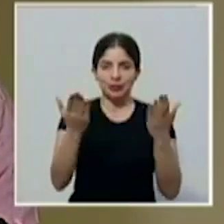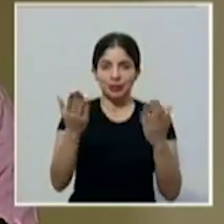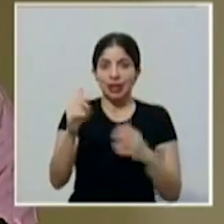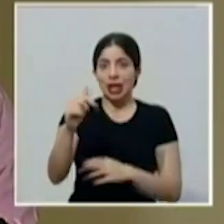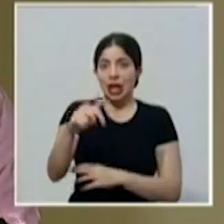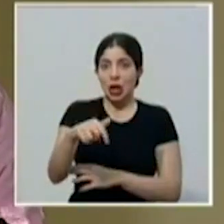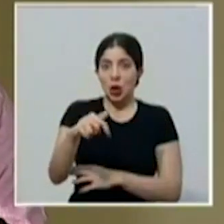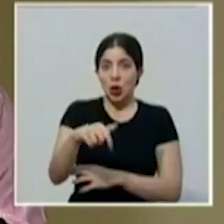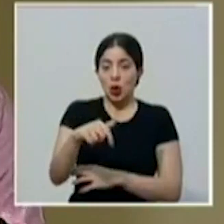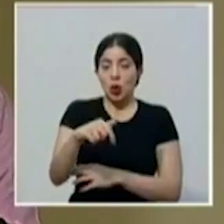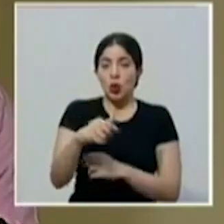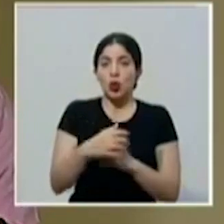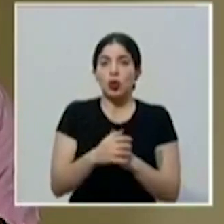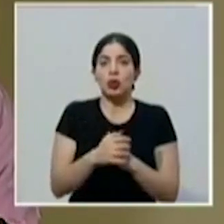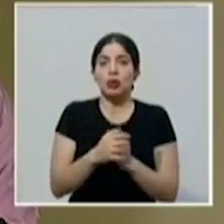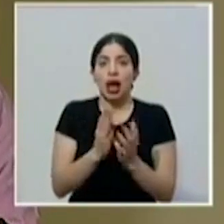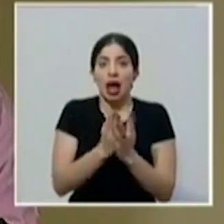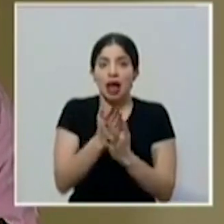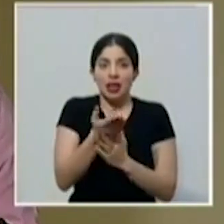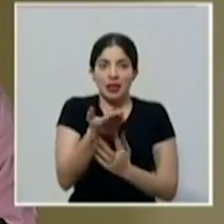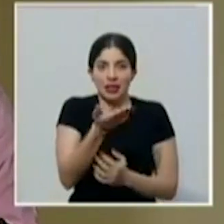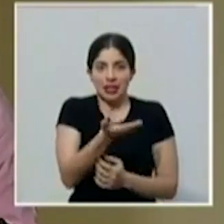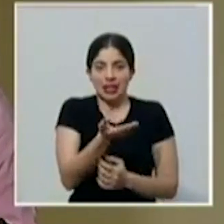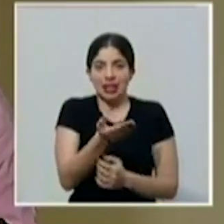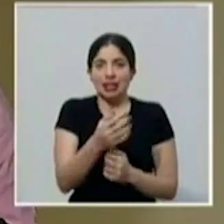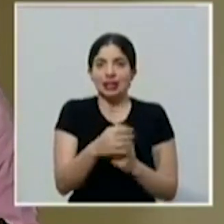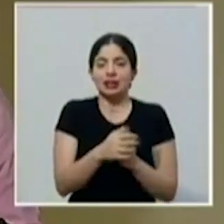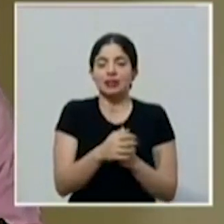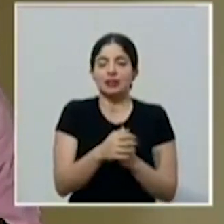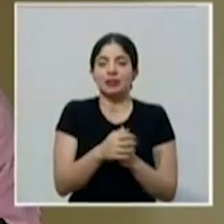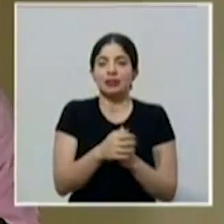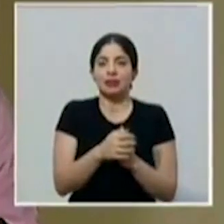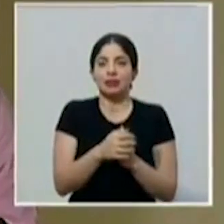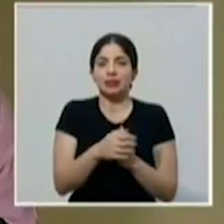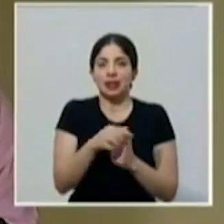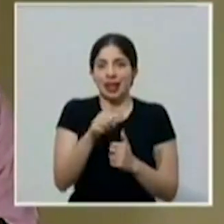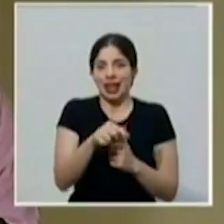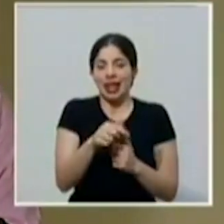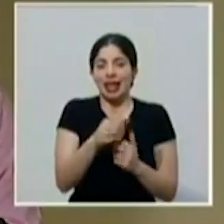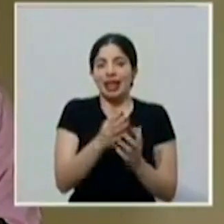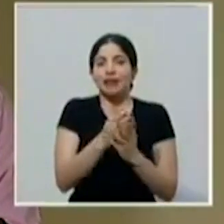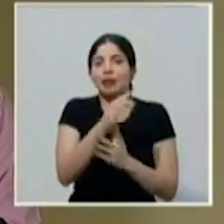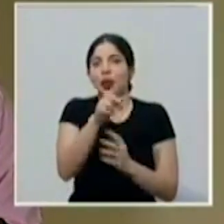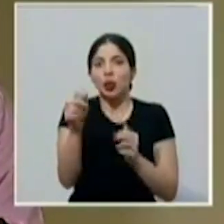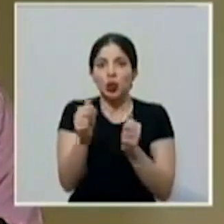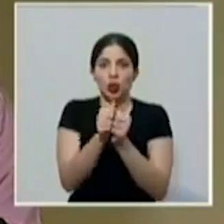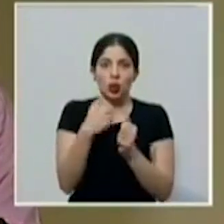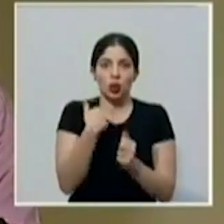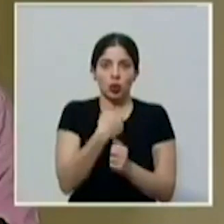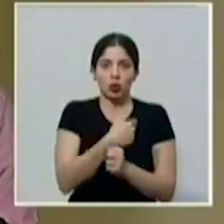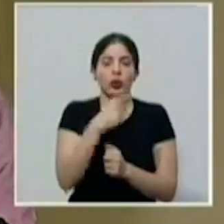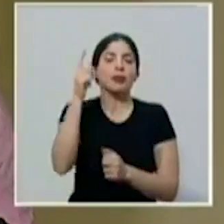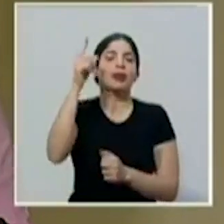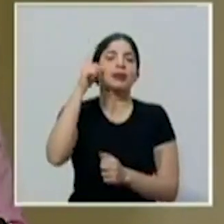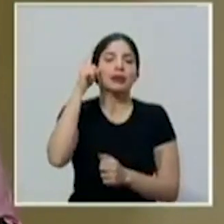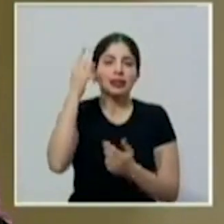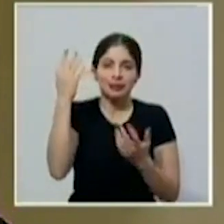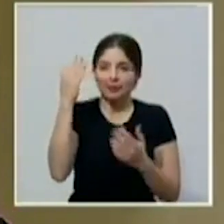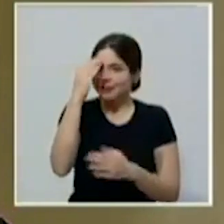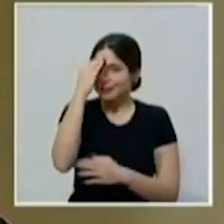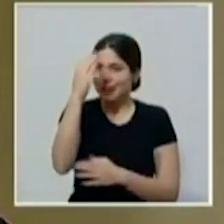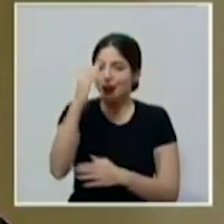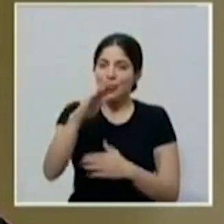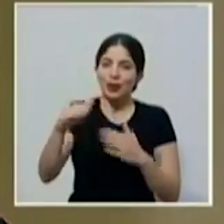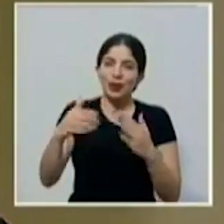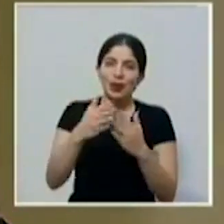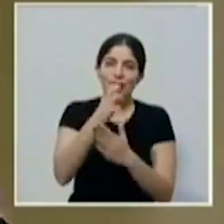hoy a través de esta plataforma nos están acompañando y por supuesto el saludo para todas las